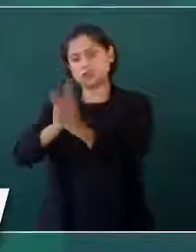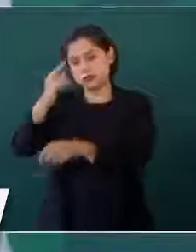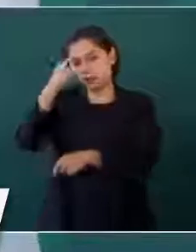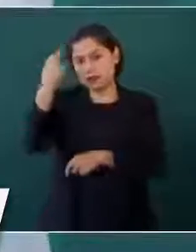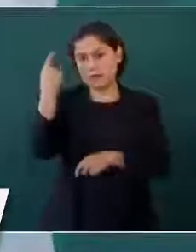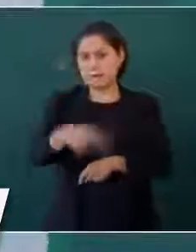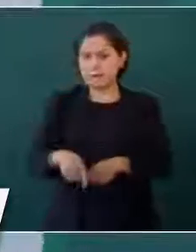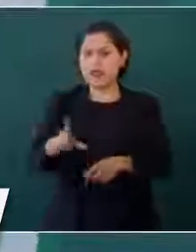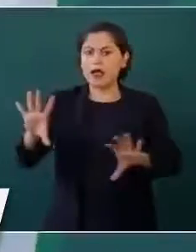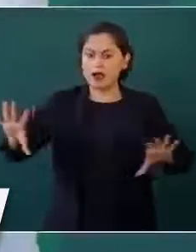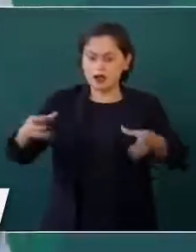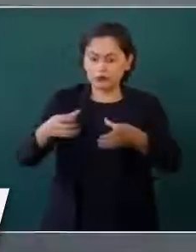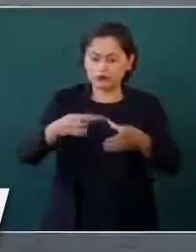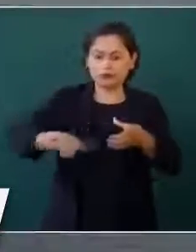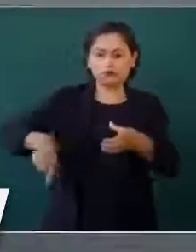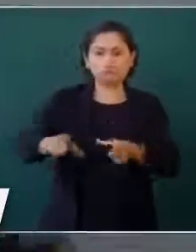elementos. Gracias. Gracias. Gracias. Gracias. Gracias.